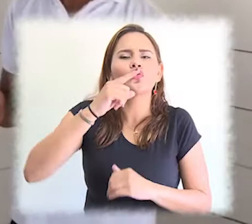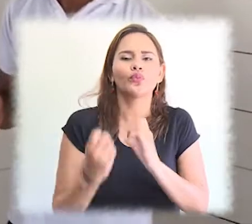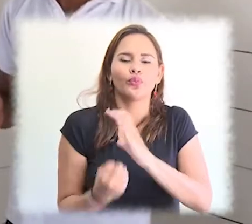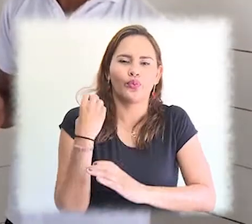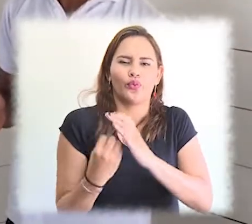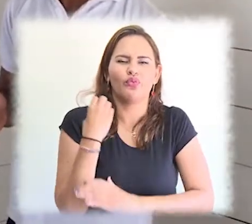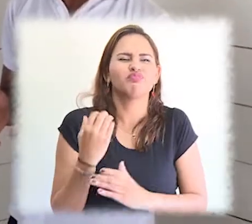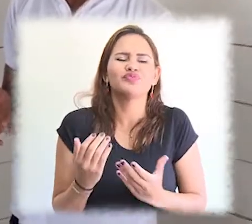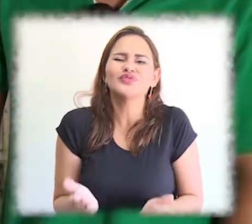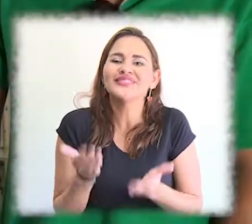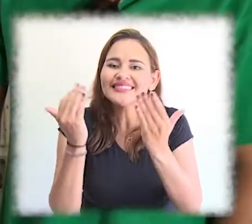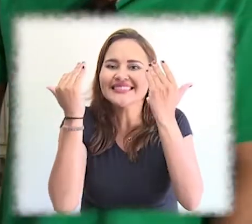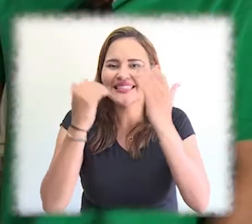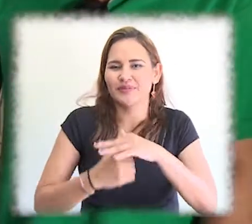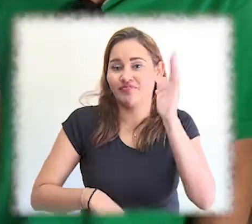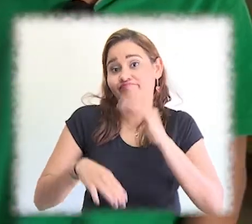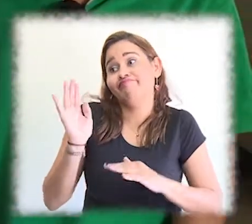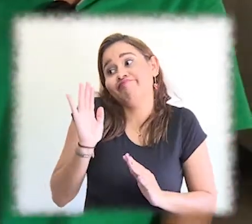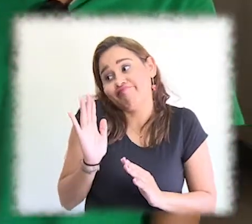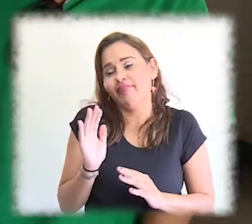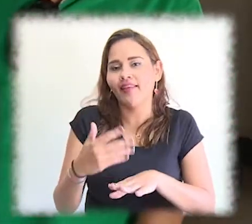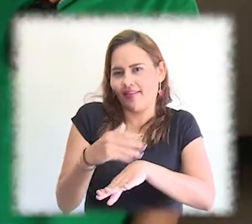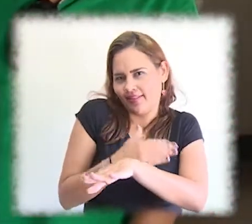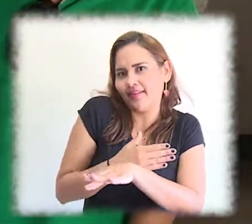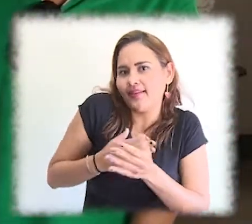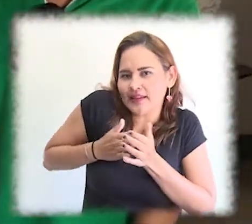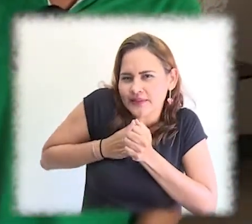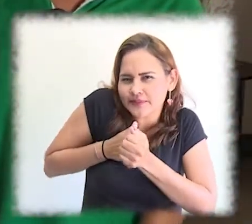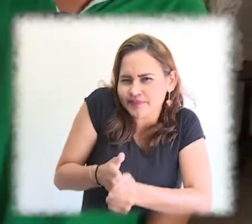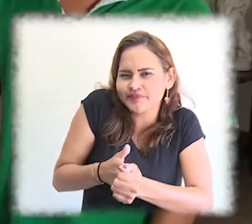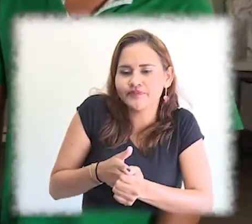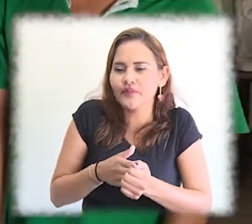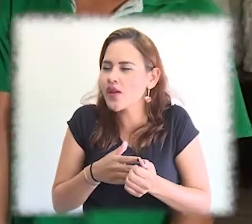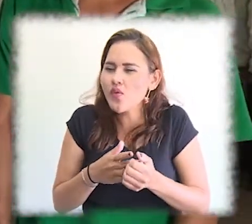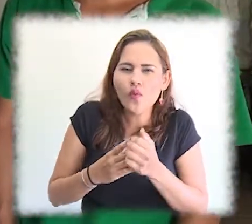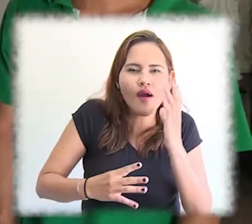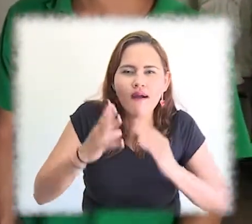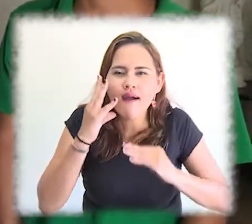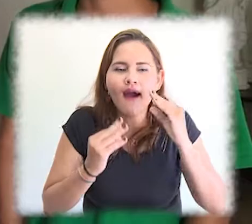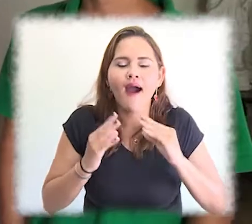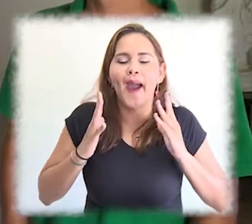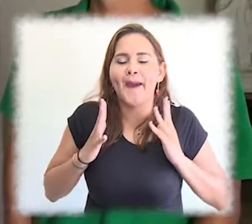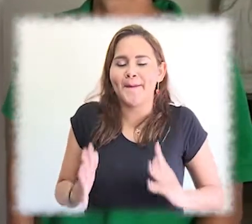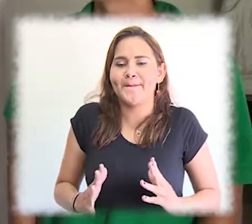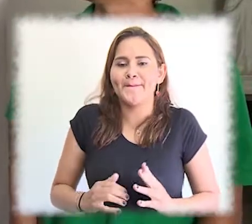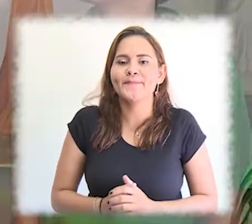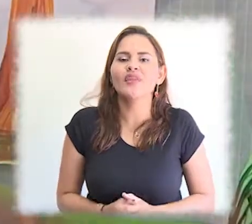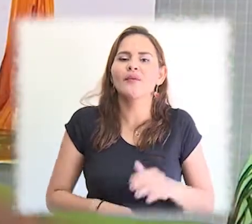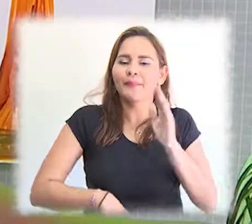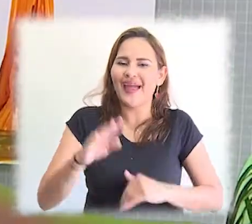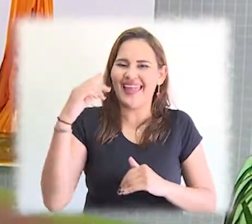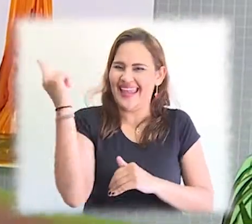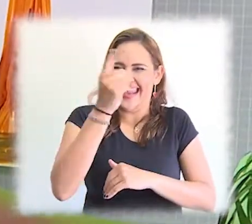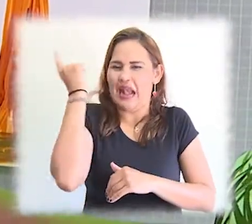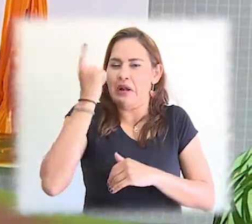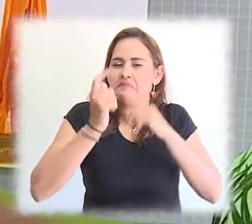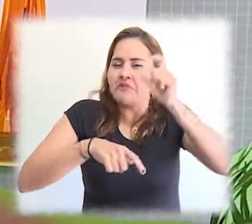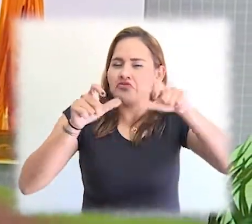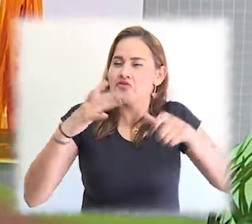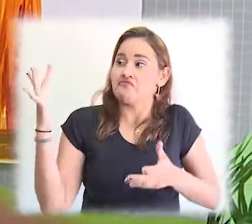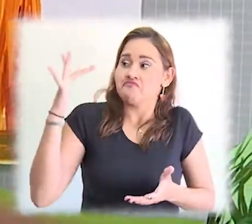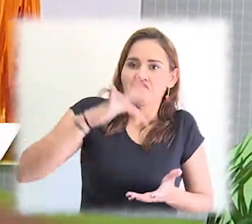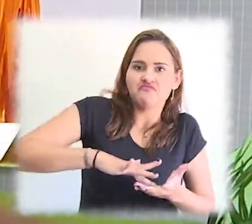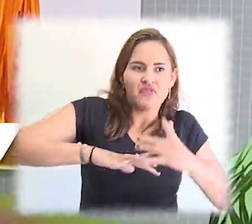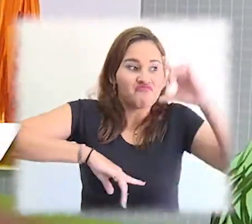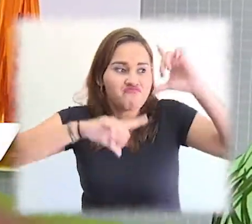ofrecer a los turistas toda esa experiencia gastronómica que relataba Gabriel García Márquez en sus obras. Estuvimos en la